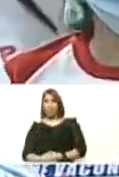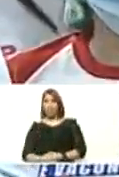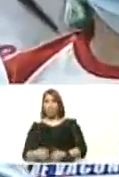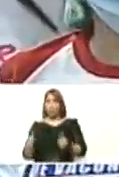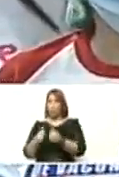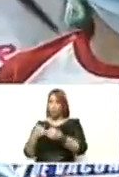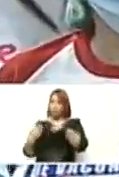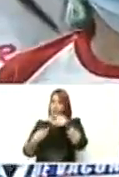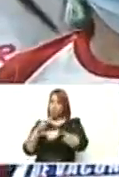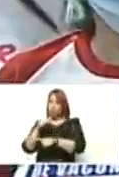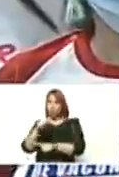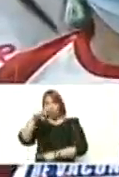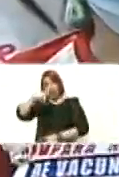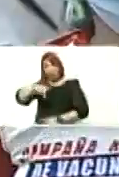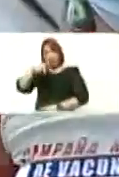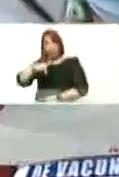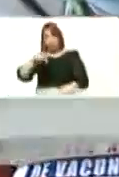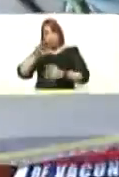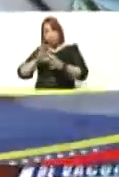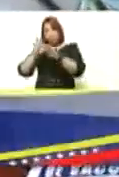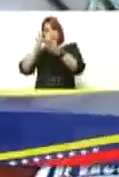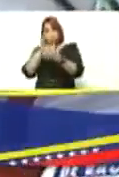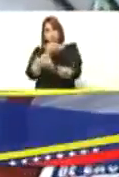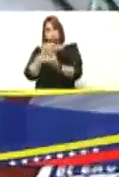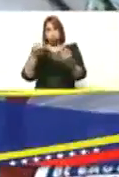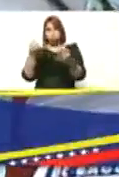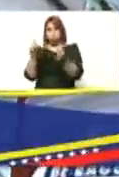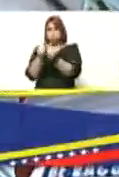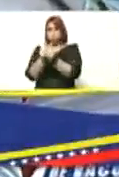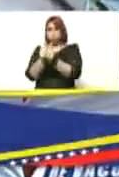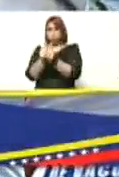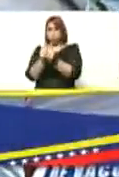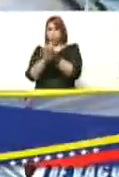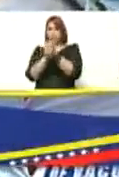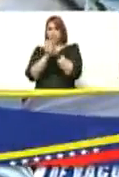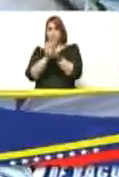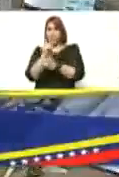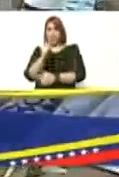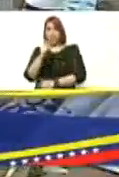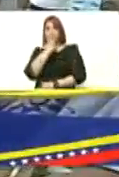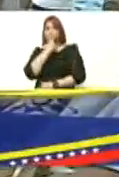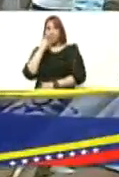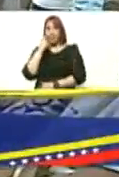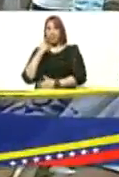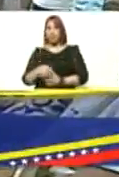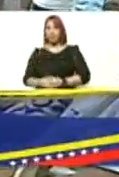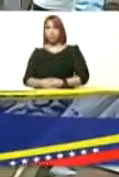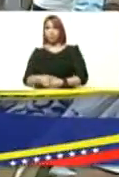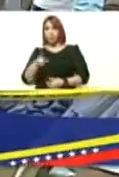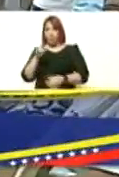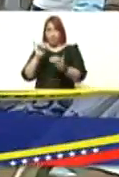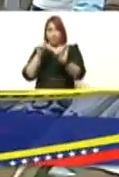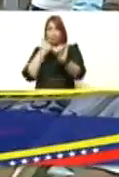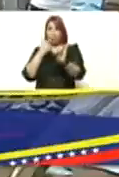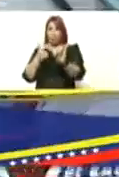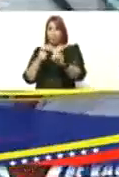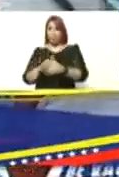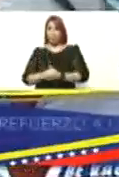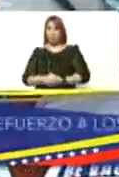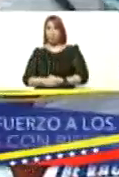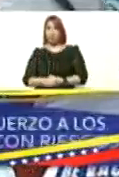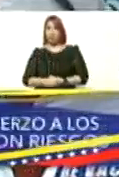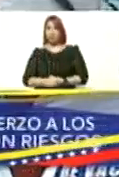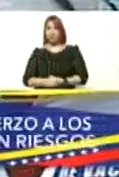revolución y aquí en unidad perfecta con el compañero Alejandro Terán así como usted lo dice mi comandante mi